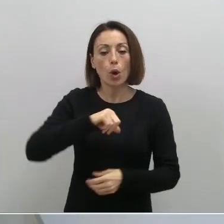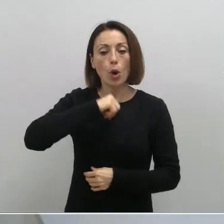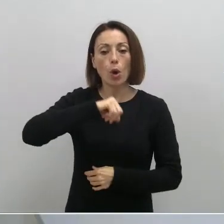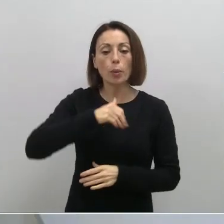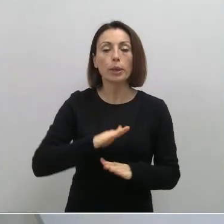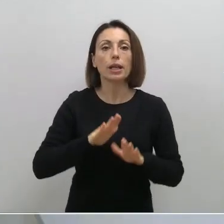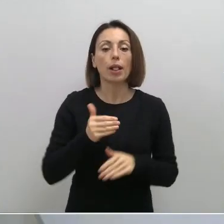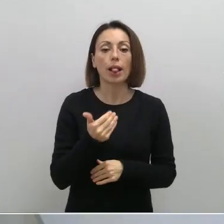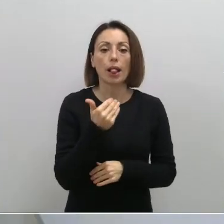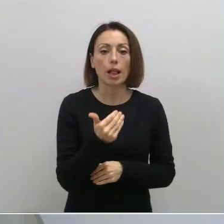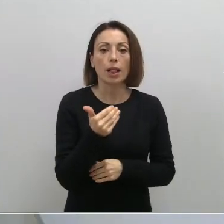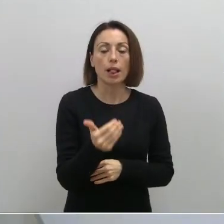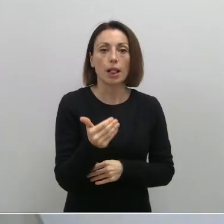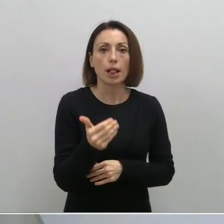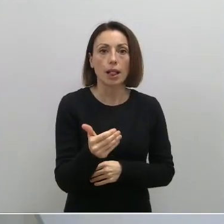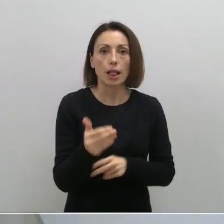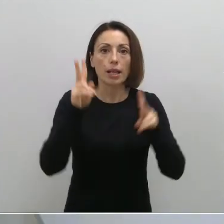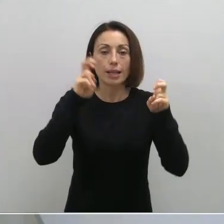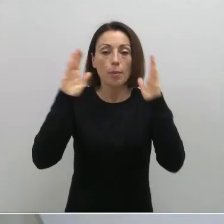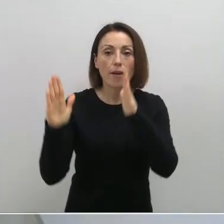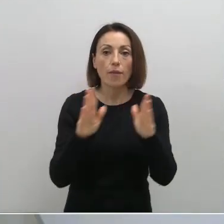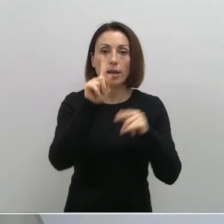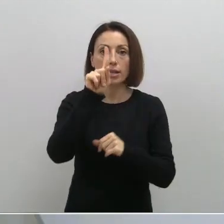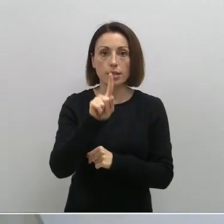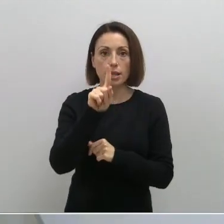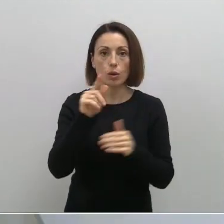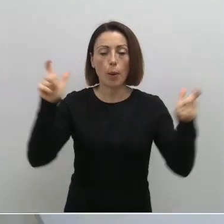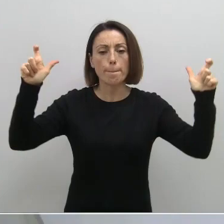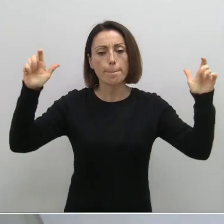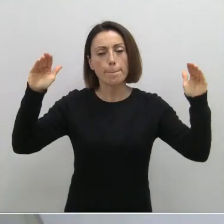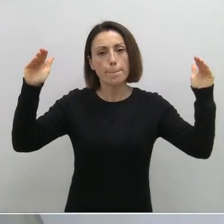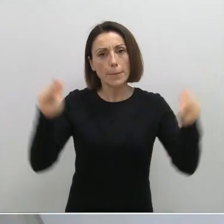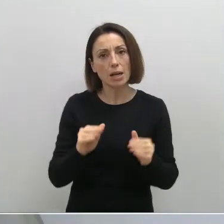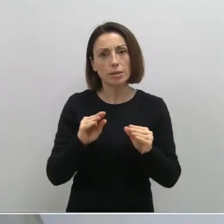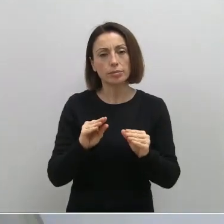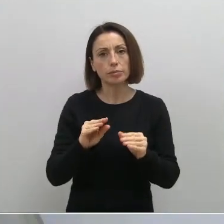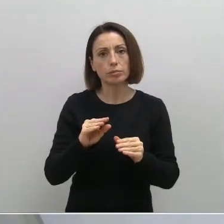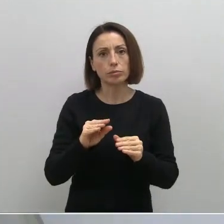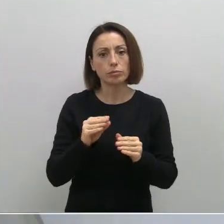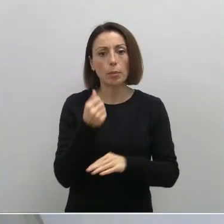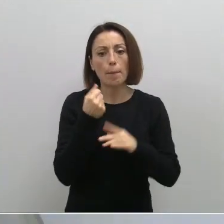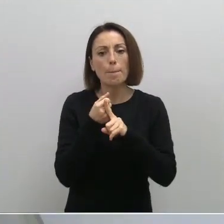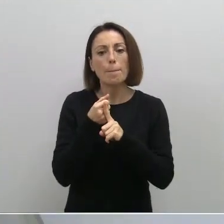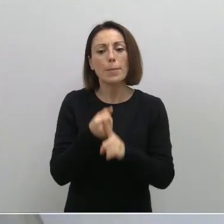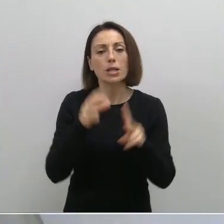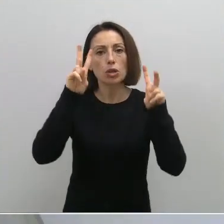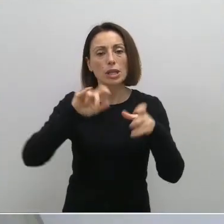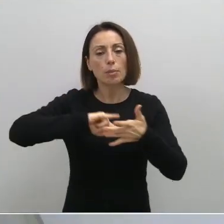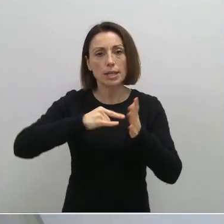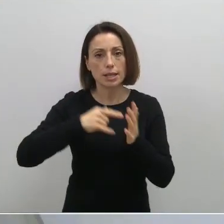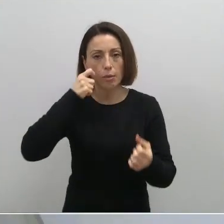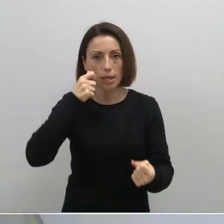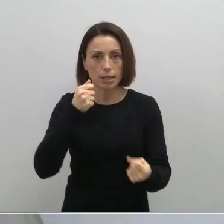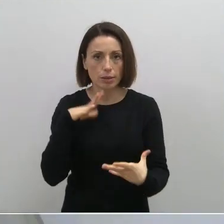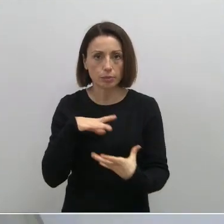acercando progresivamente a los umbrales de la fase 1, es decir, de menor carga asistencial para el sistema sanitario.